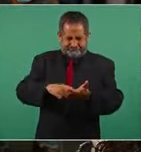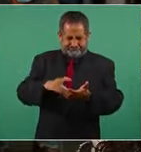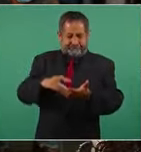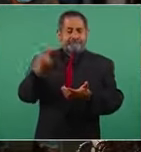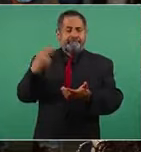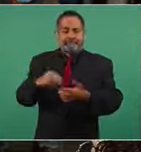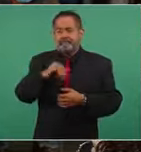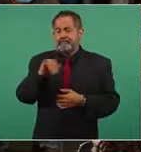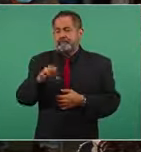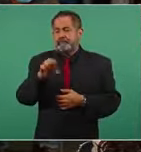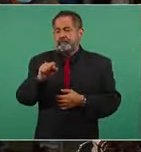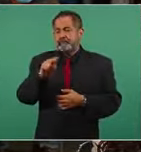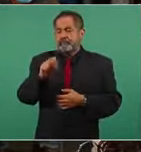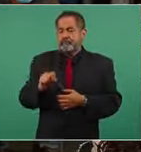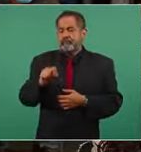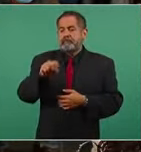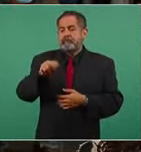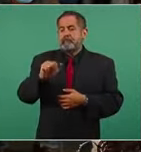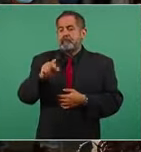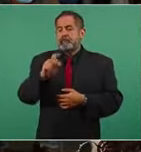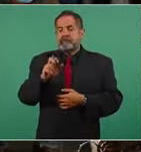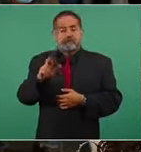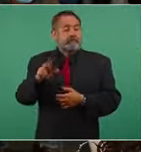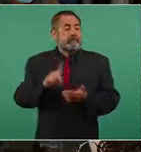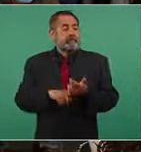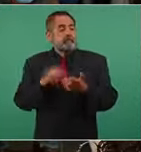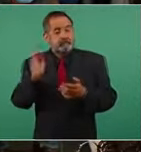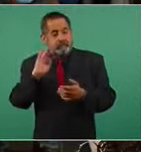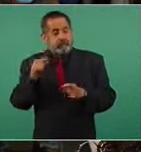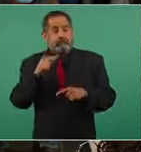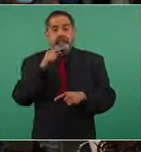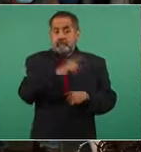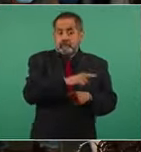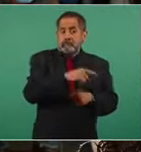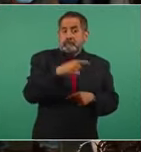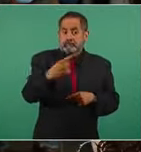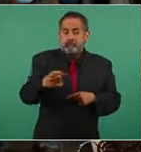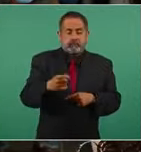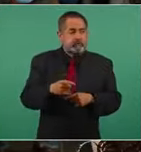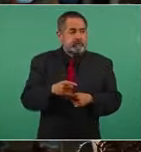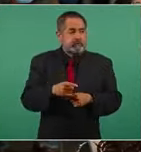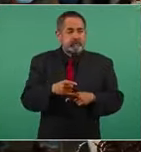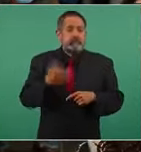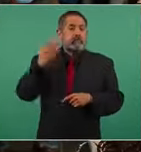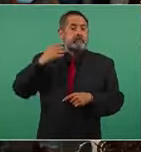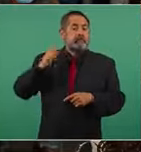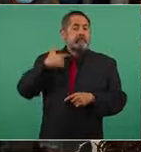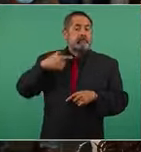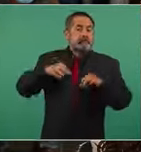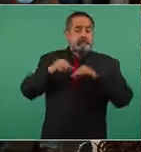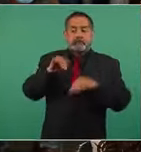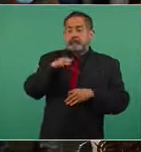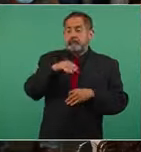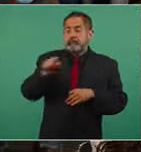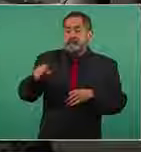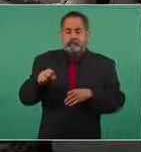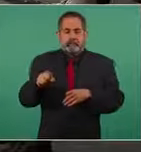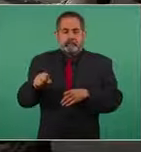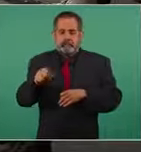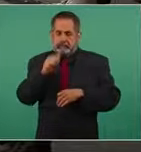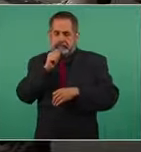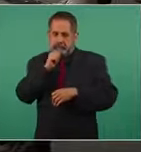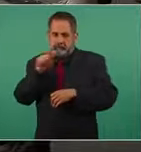Jesús Nader, que ahorita tiene licencia, que supuestamente fue acusado por desvíos en el IMSS anteriormente que llegara a SOE,